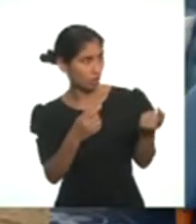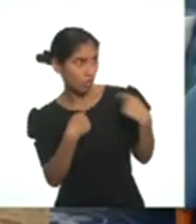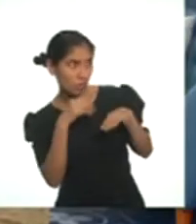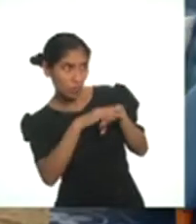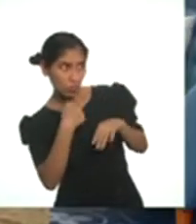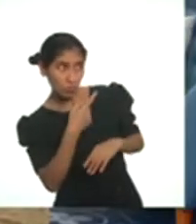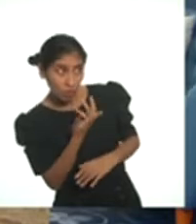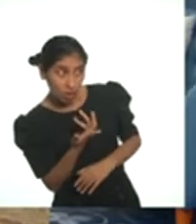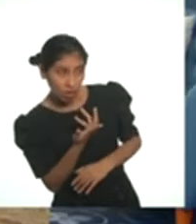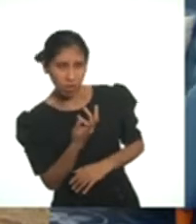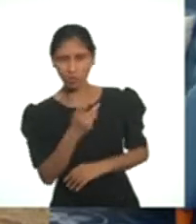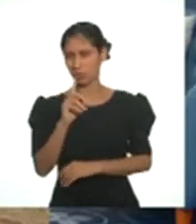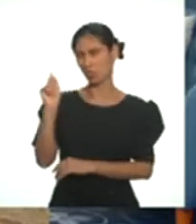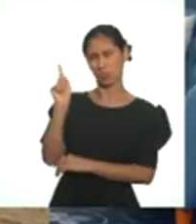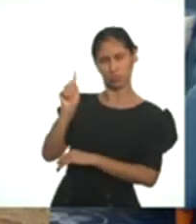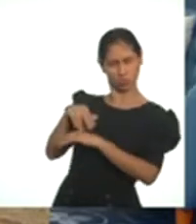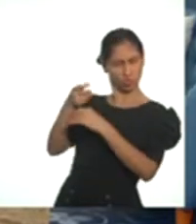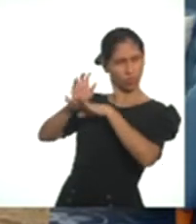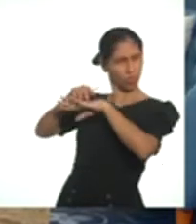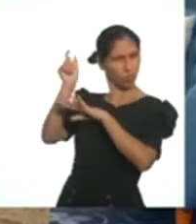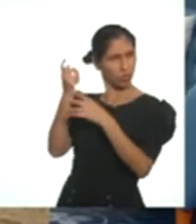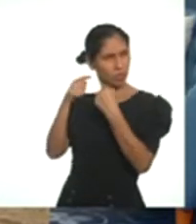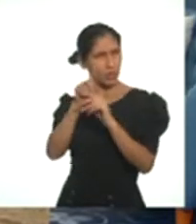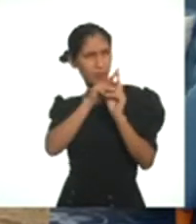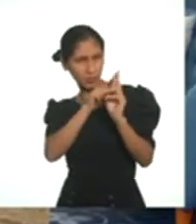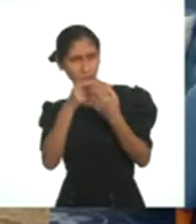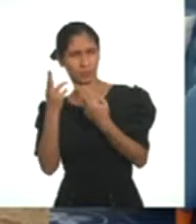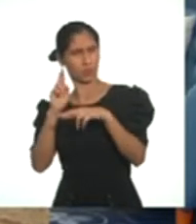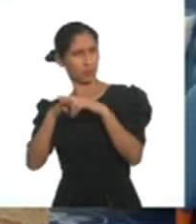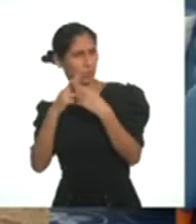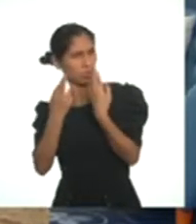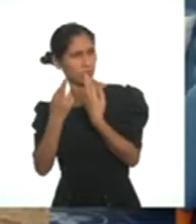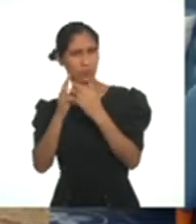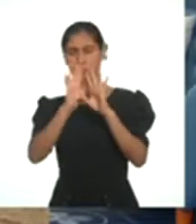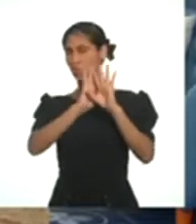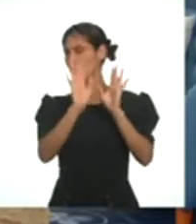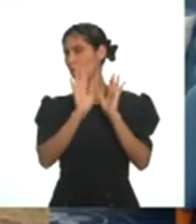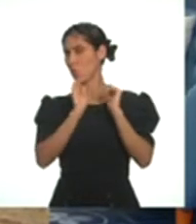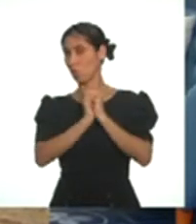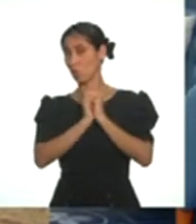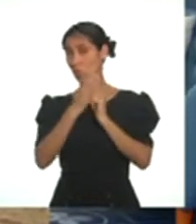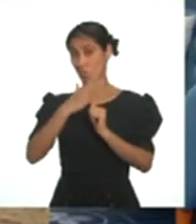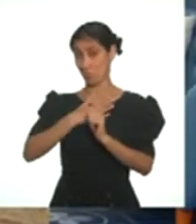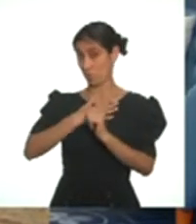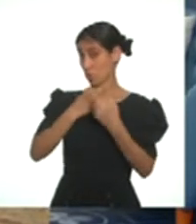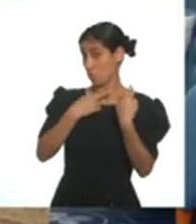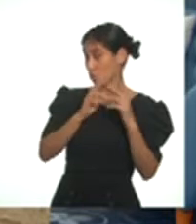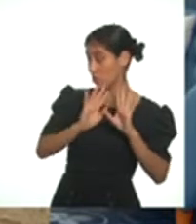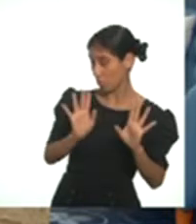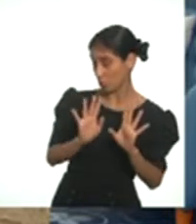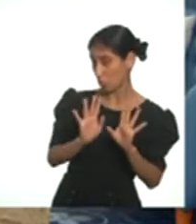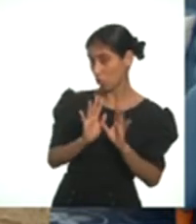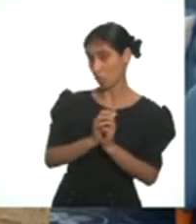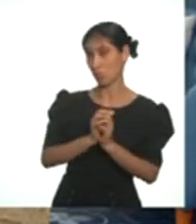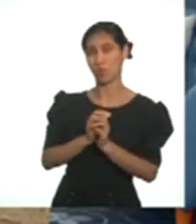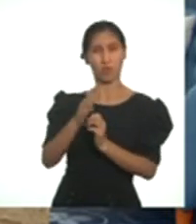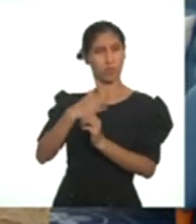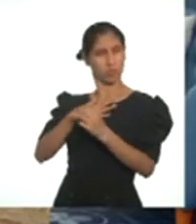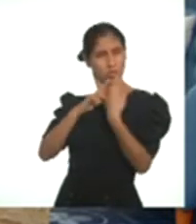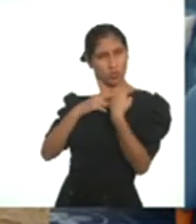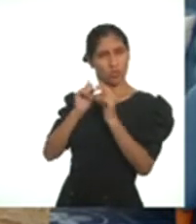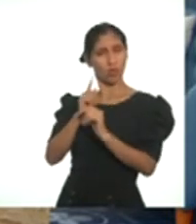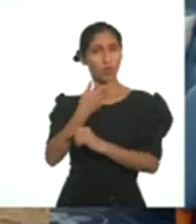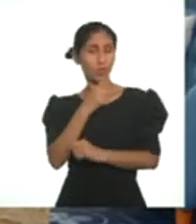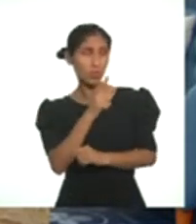echando la culpa, me parece? No te estoy echando la culpa, pero era tu responsabilidad porque habíamos quedado... No, no, no solamente era mi responsabilidad, no puede ser solamente mi